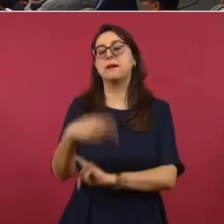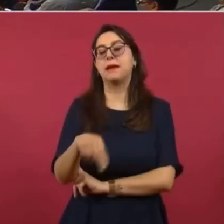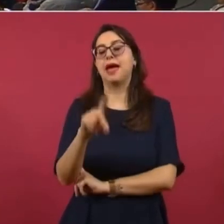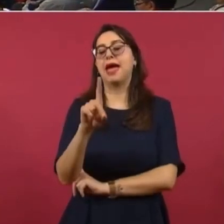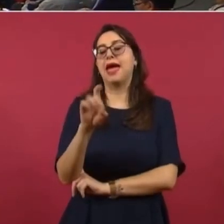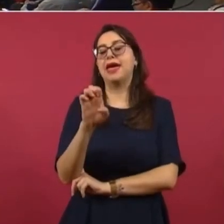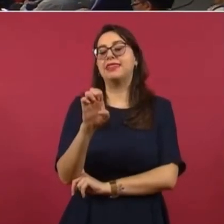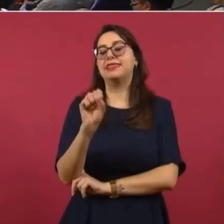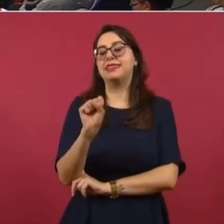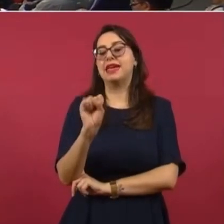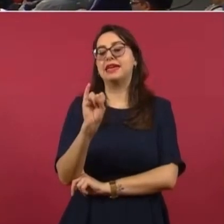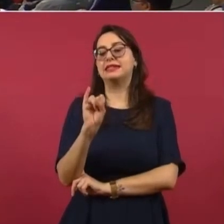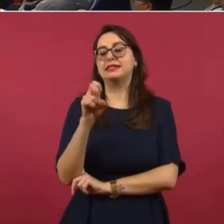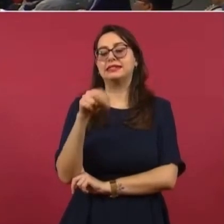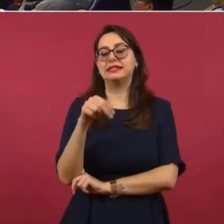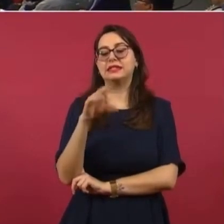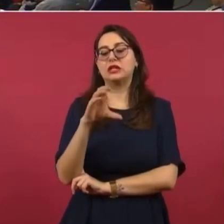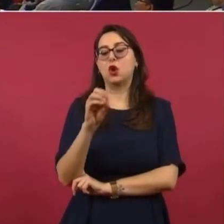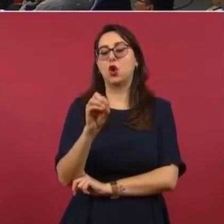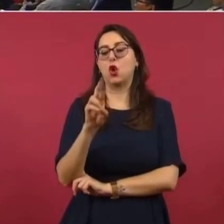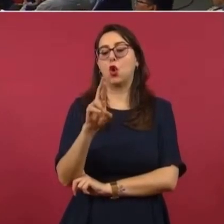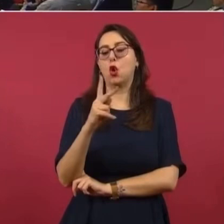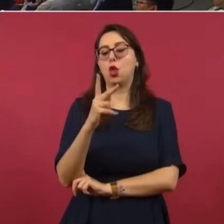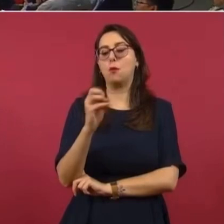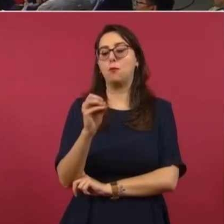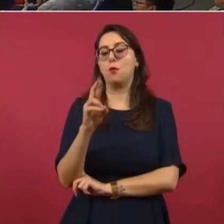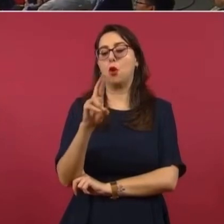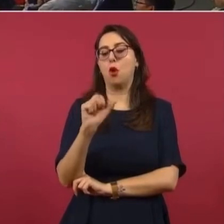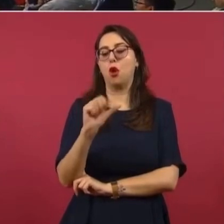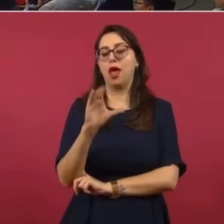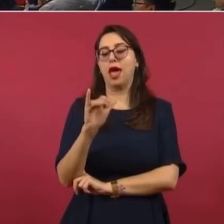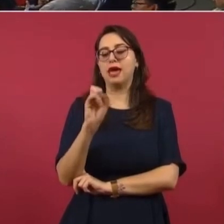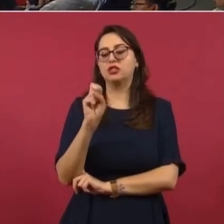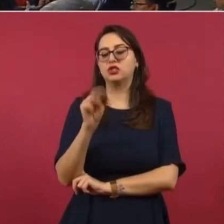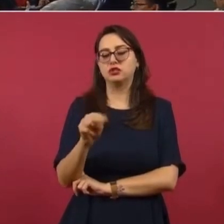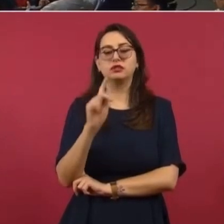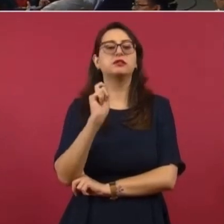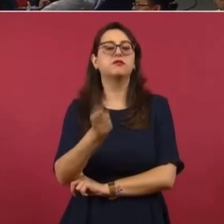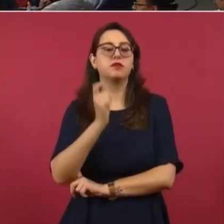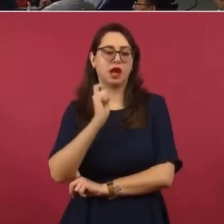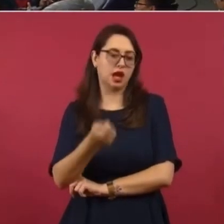desincorporación de bienes públicos. Y eran las privatizaciones. Bueno,